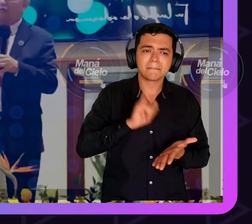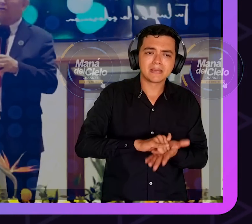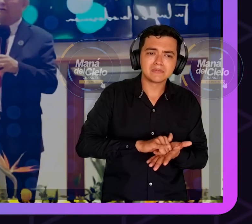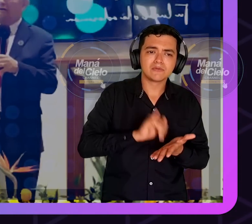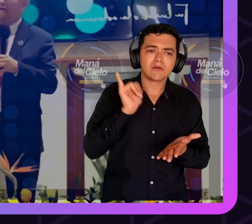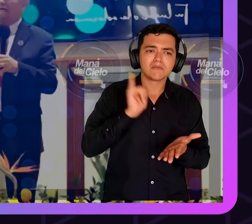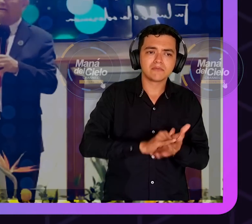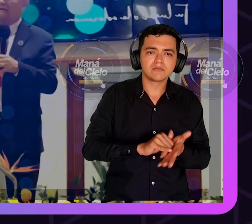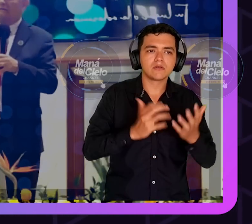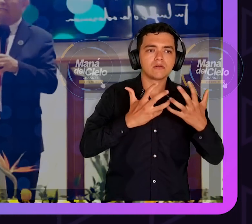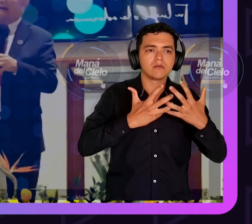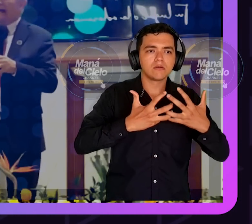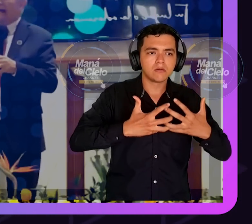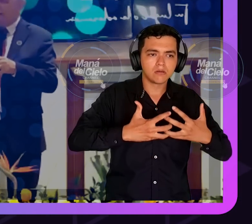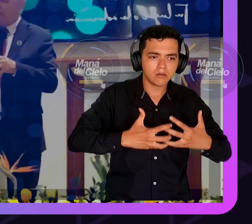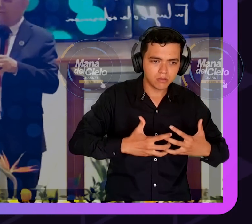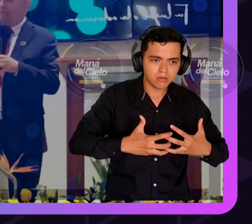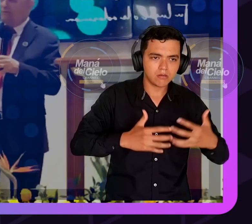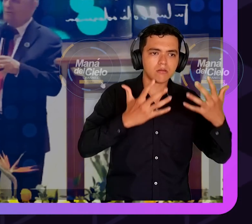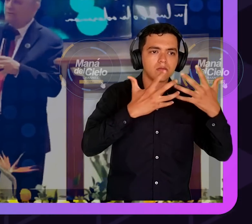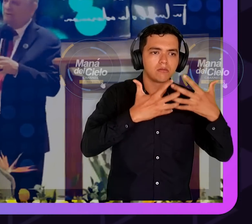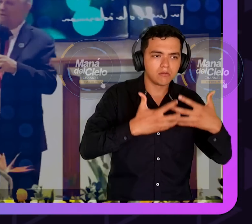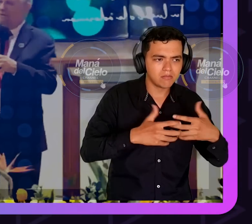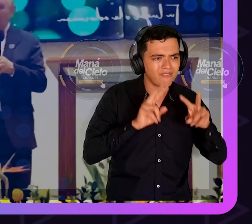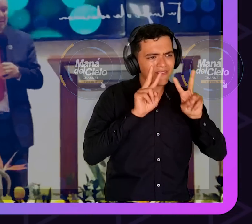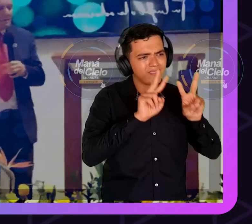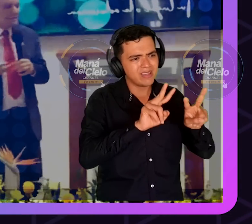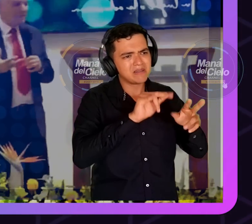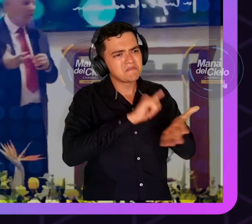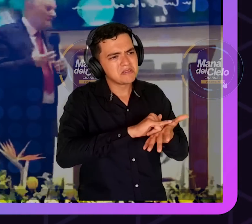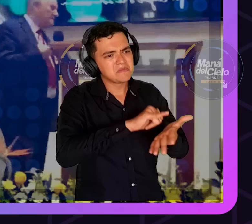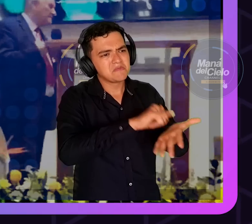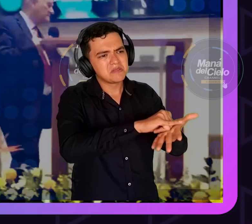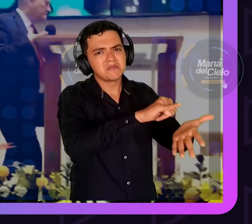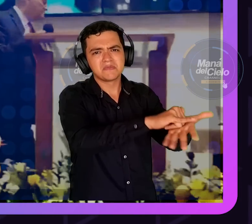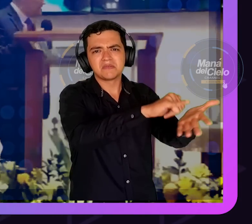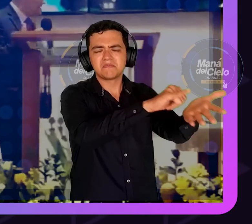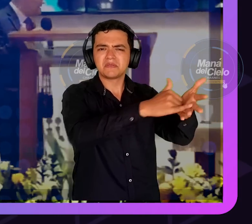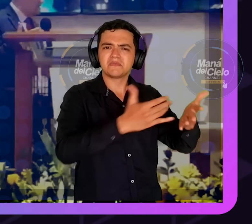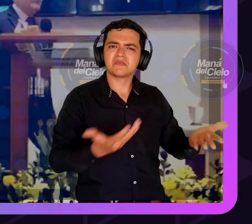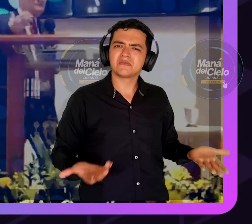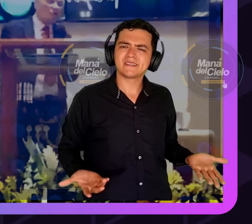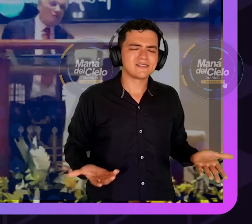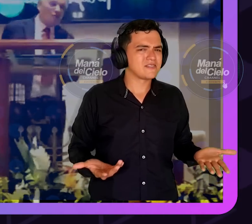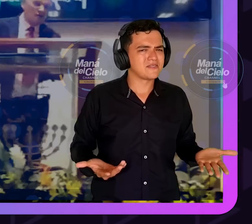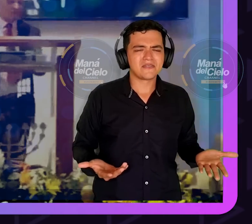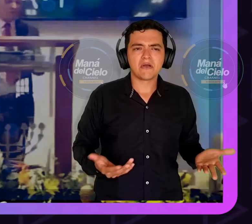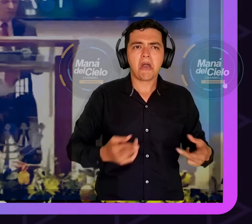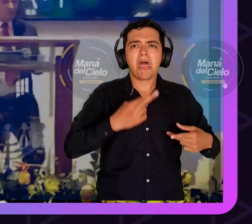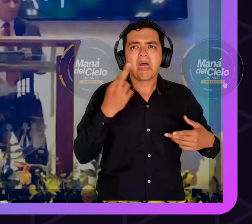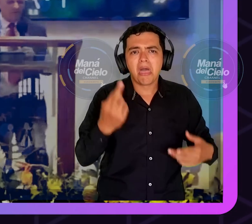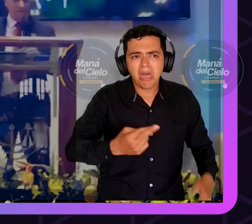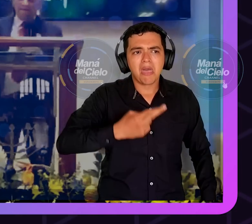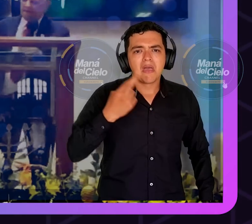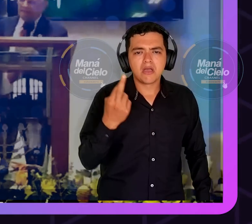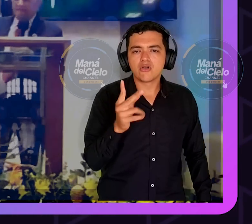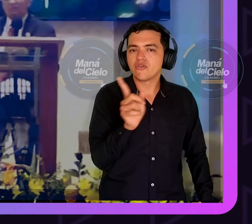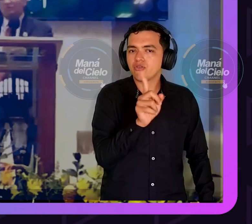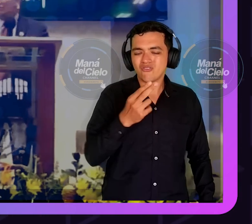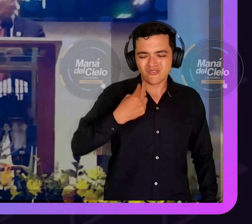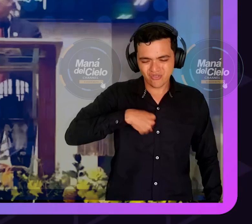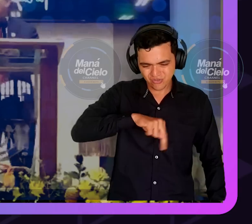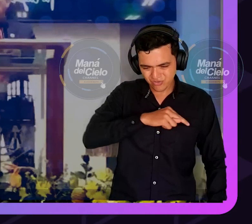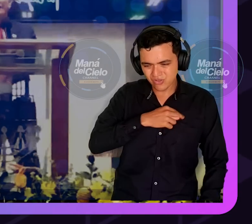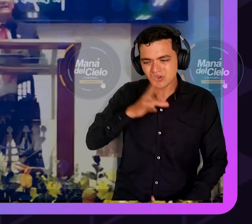se vuelve mecánico. Se vuelve histriónico. Y nosotros